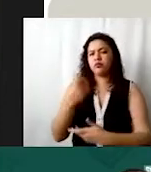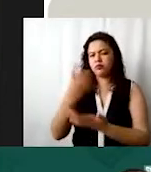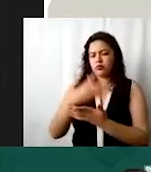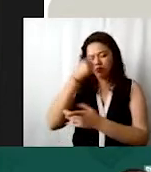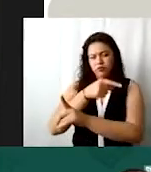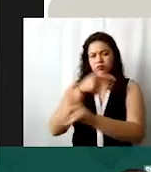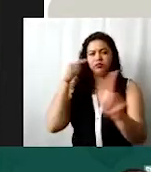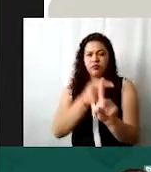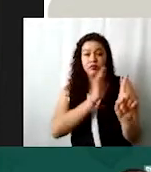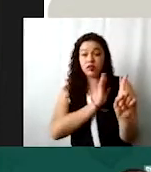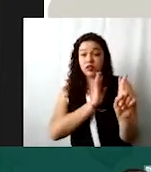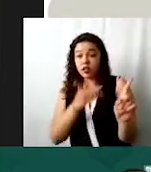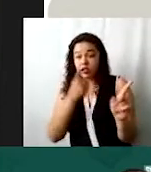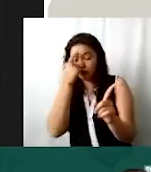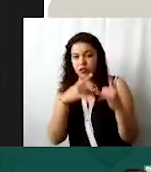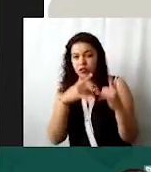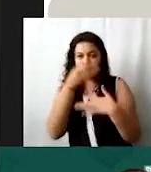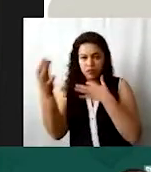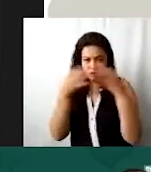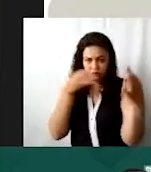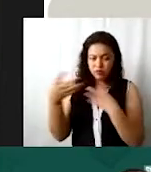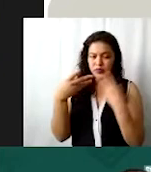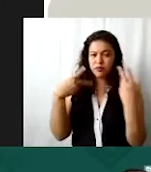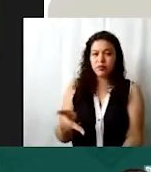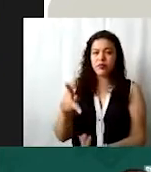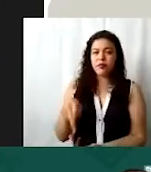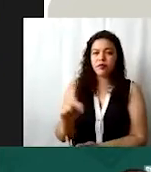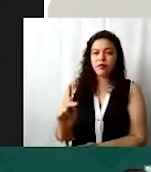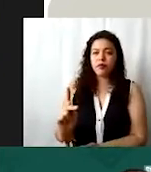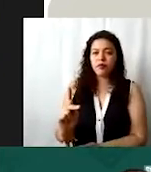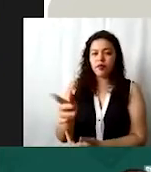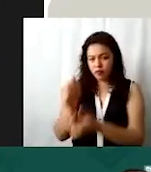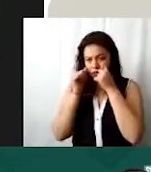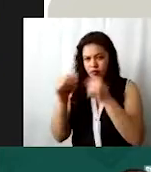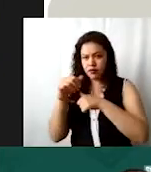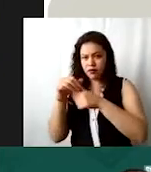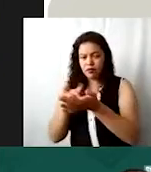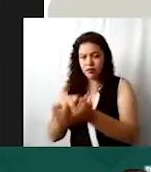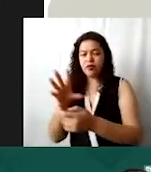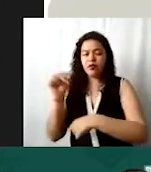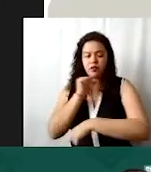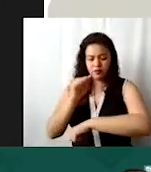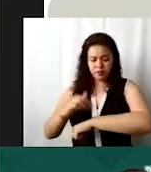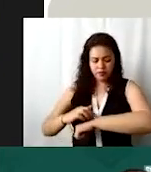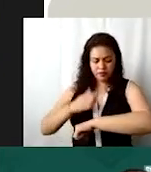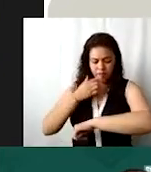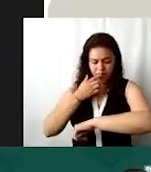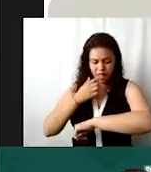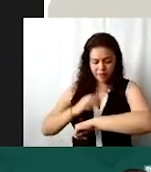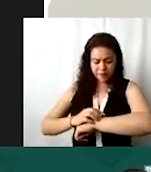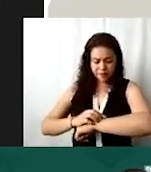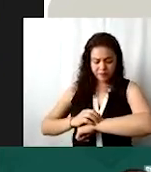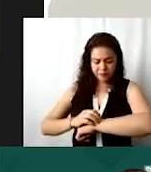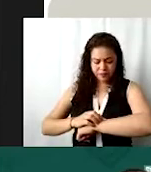a dedicar a eso hacer campañas o algo pero no tiene nada que ver con lo asistencial entonces por ejemplo si tú tienes un recurso humano